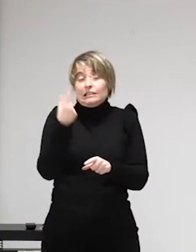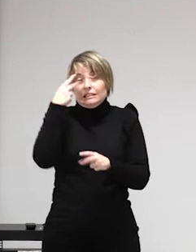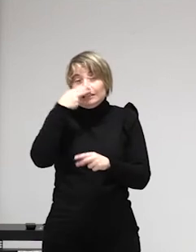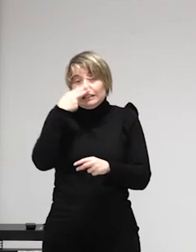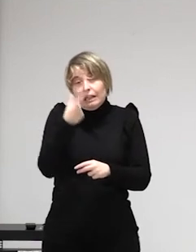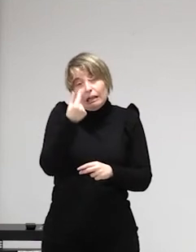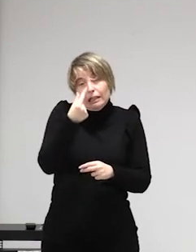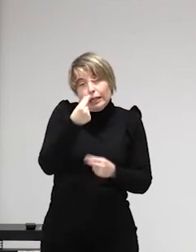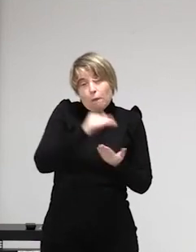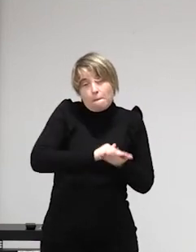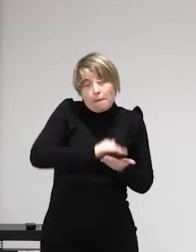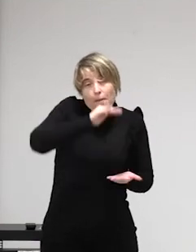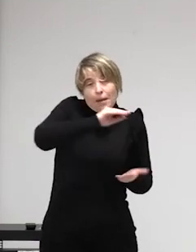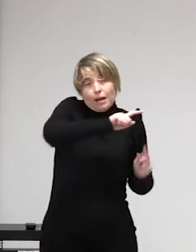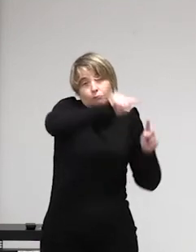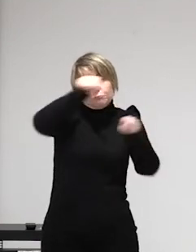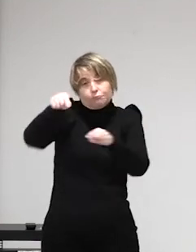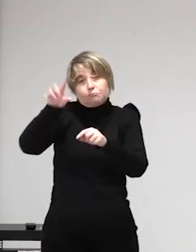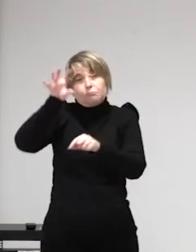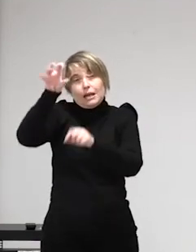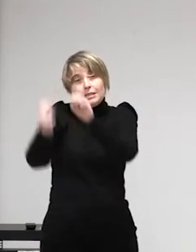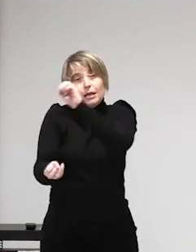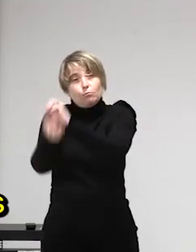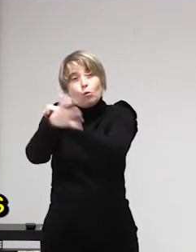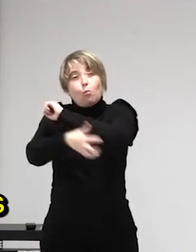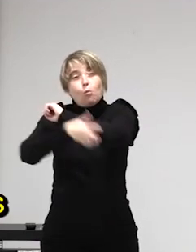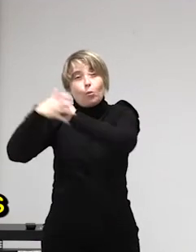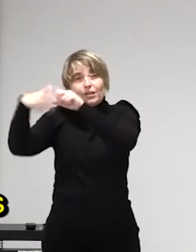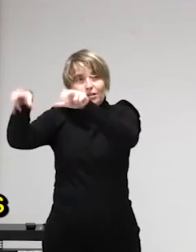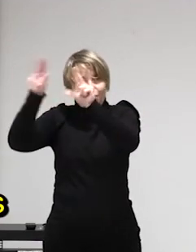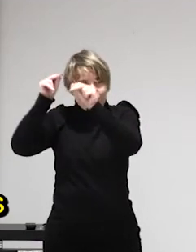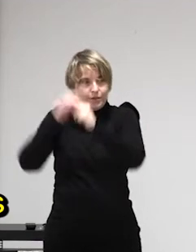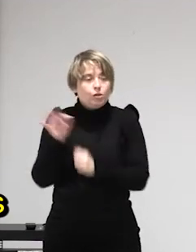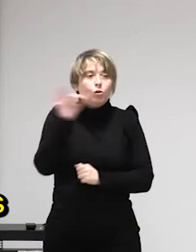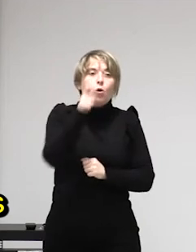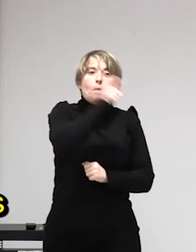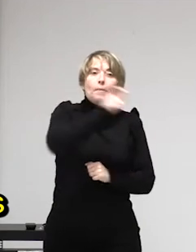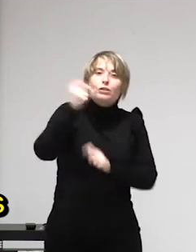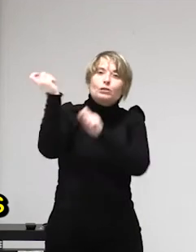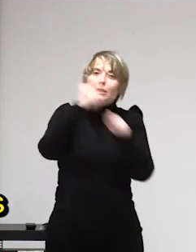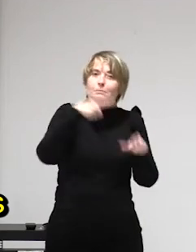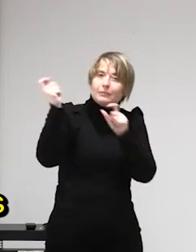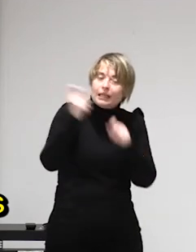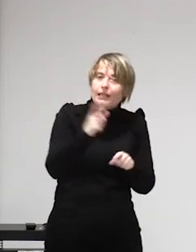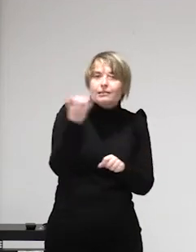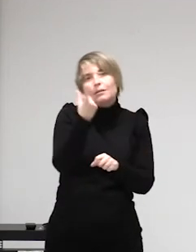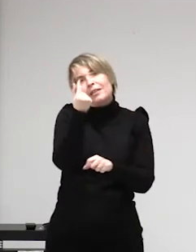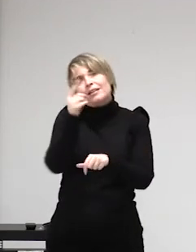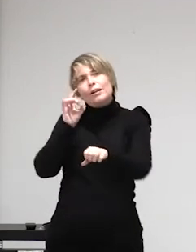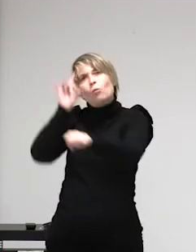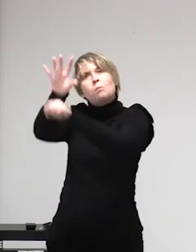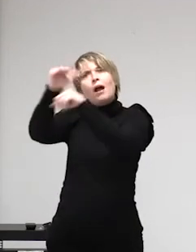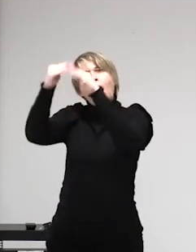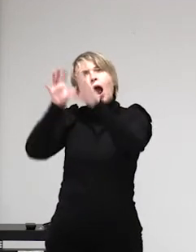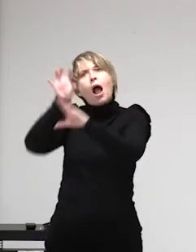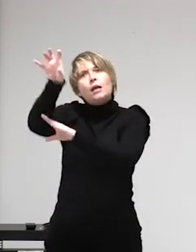esa es el señor ministro de interior que hay que dar ofrecer a las mujeres que ejercen la prostitución si crees que hay que